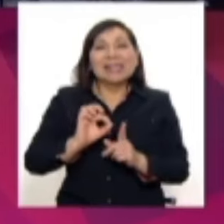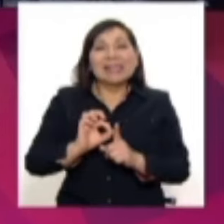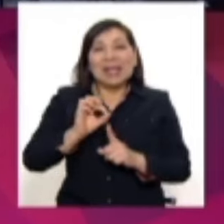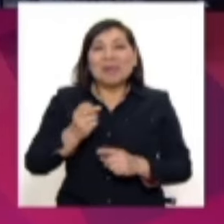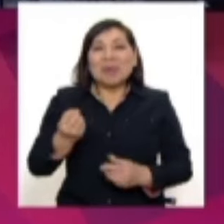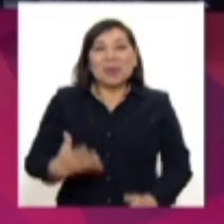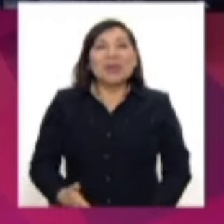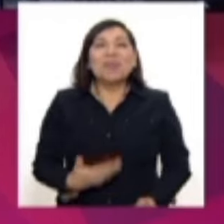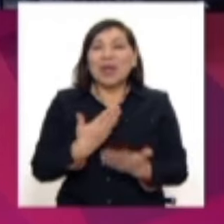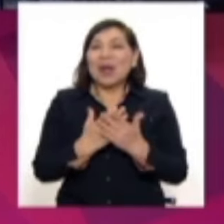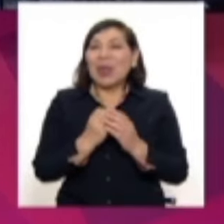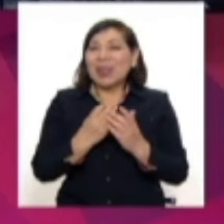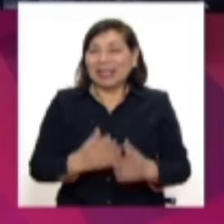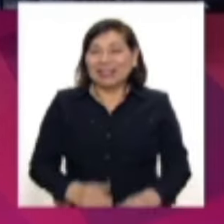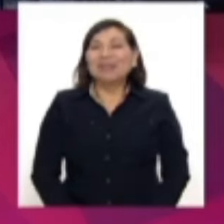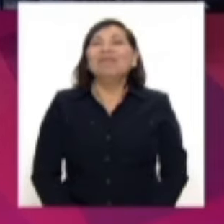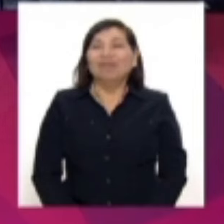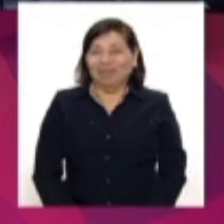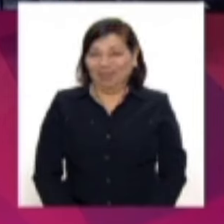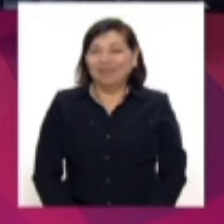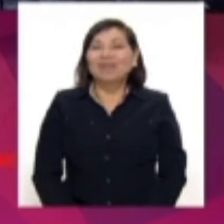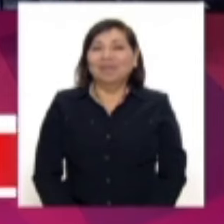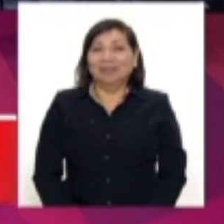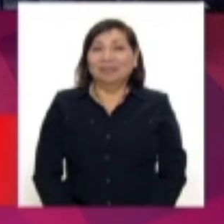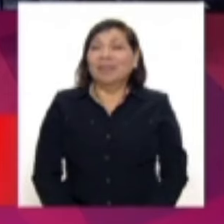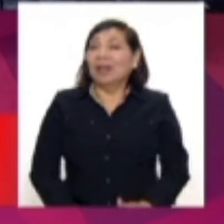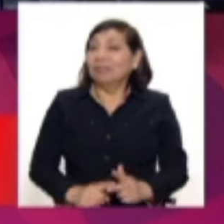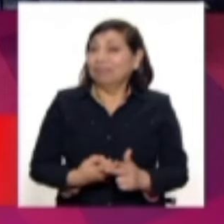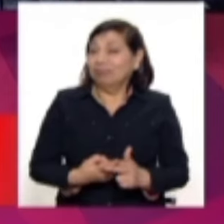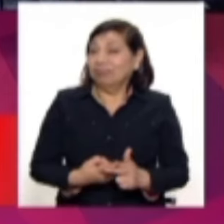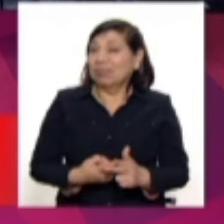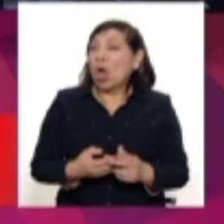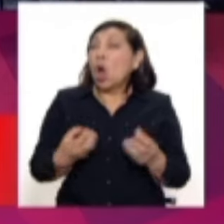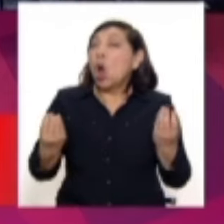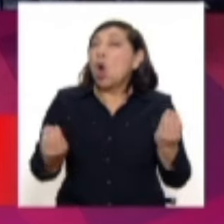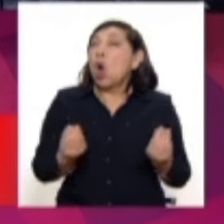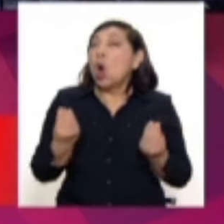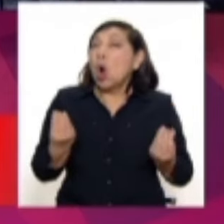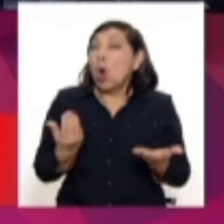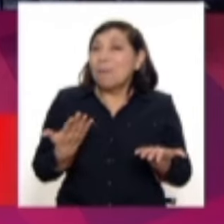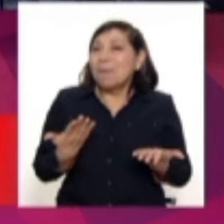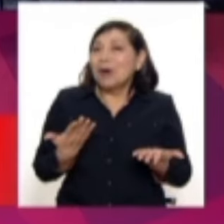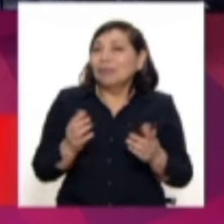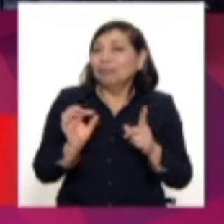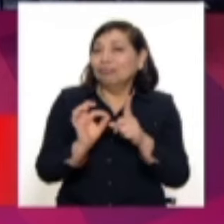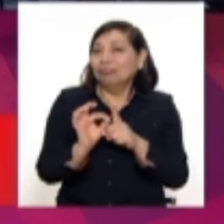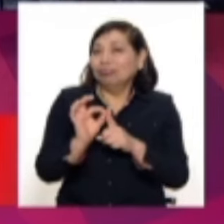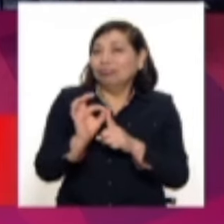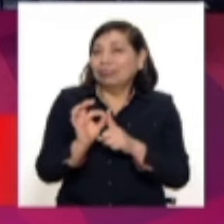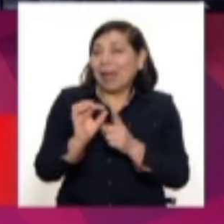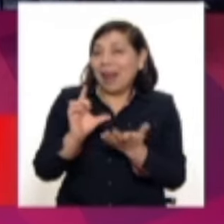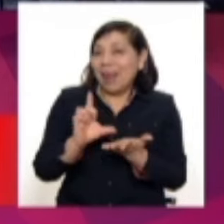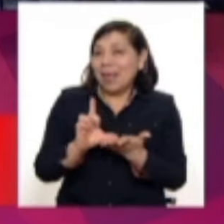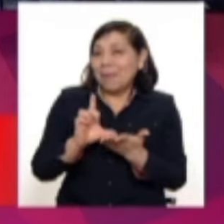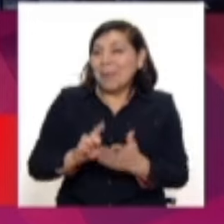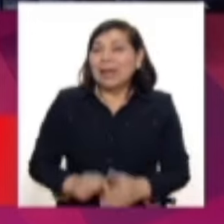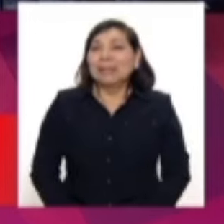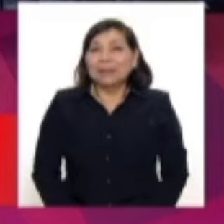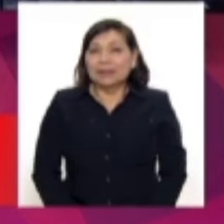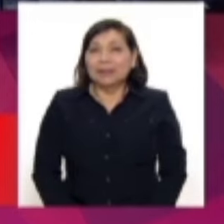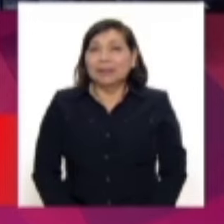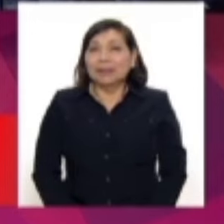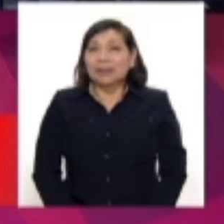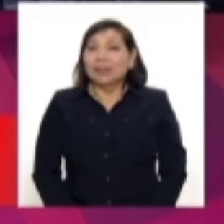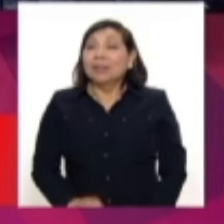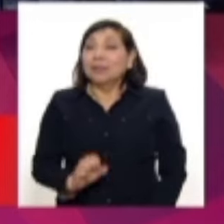Piero Rivas, ¿qué tal? Buenos días. ¿Qué tal? Muy buenos días, iniciamos las condiciones del tiempo con las temperaturas para Lima Metropolitana,